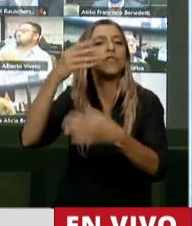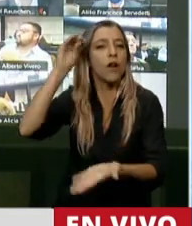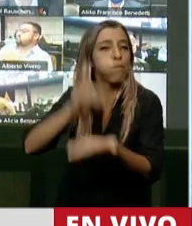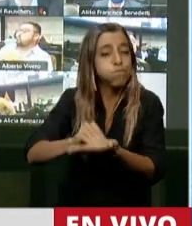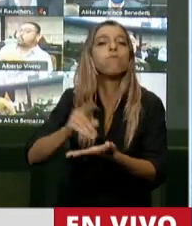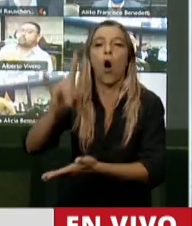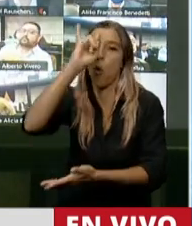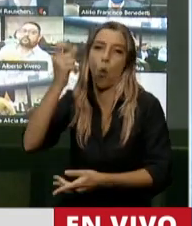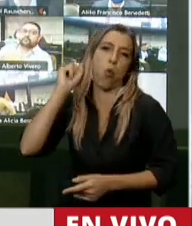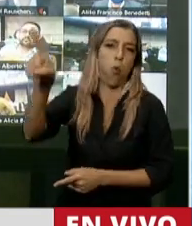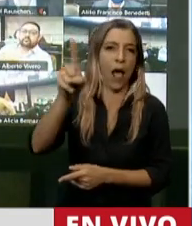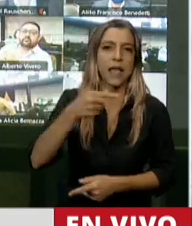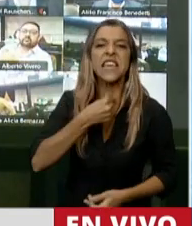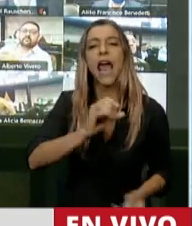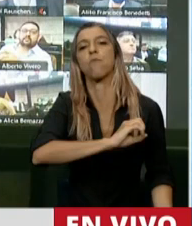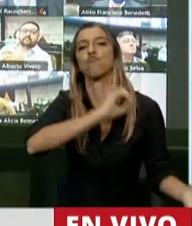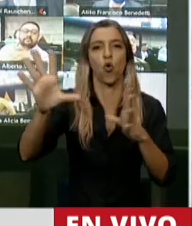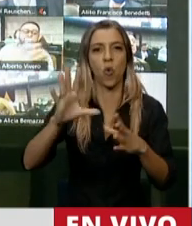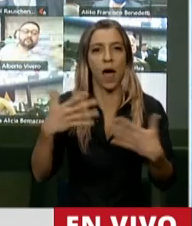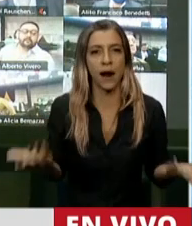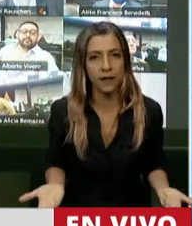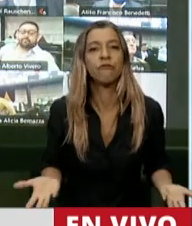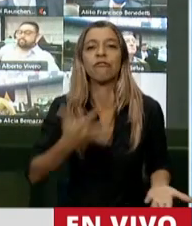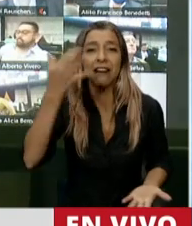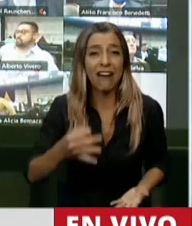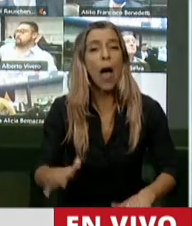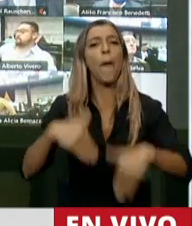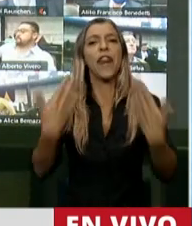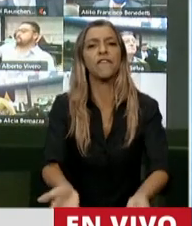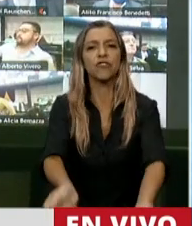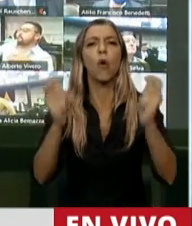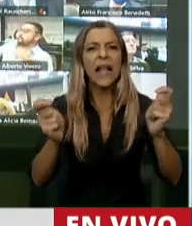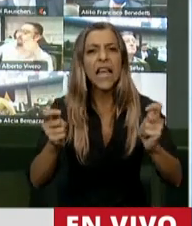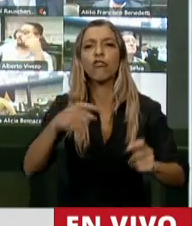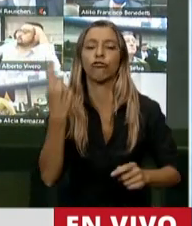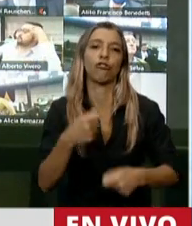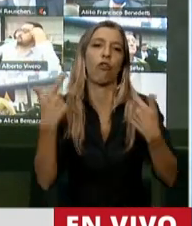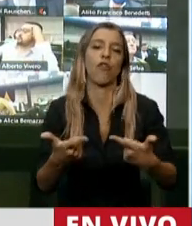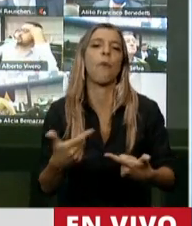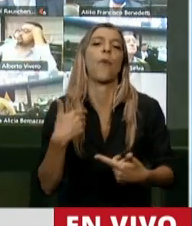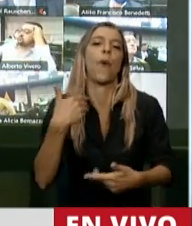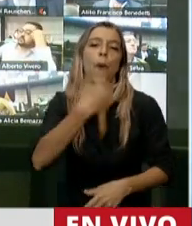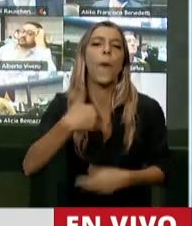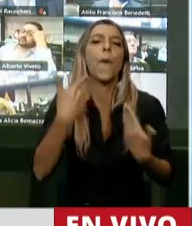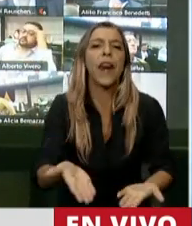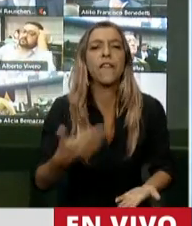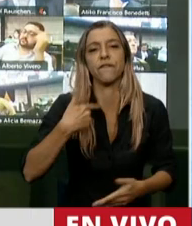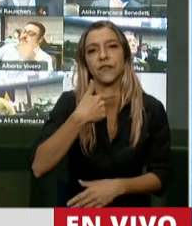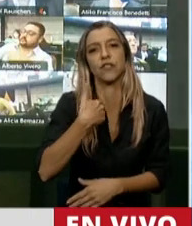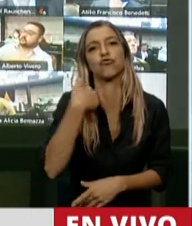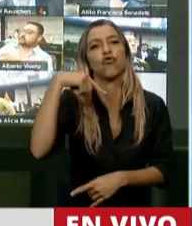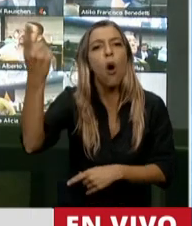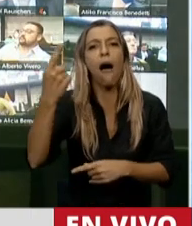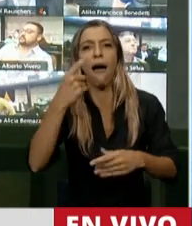señor Presidente, son los países vecinos. Porque a ellos le estamos facilitando las posibilidades de que se erradiquen